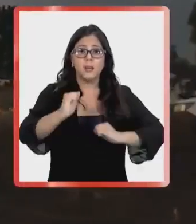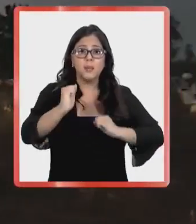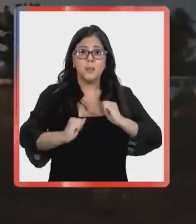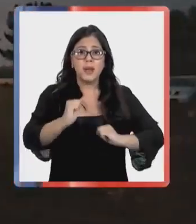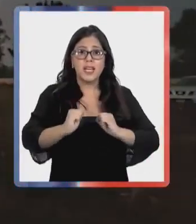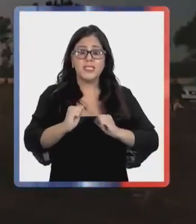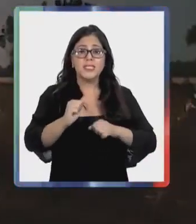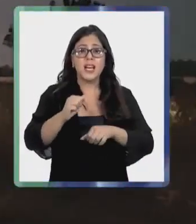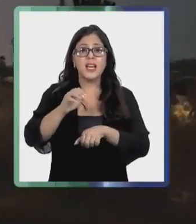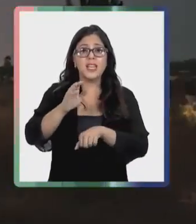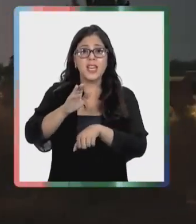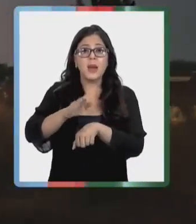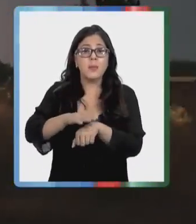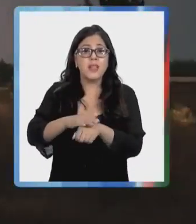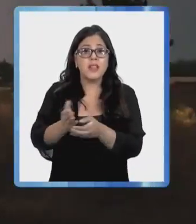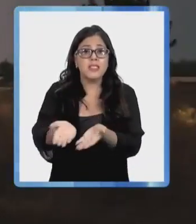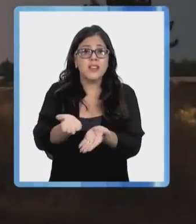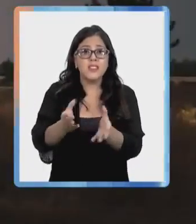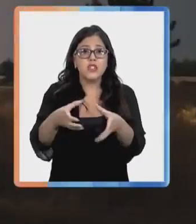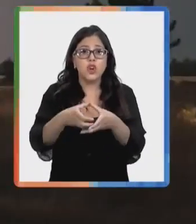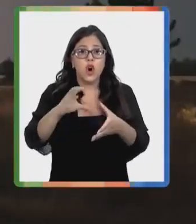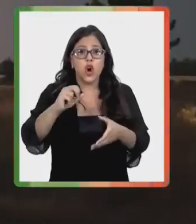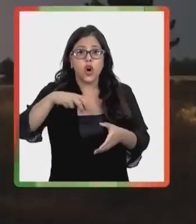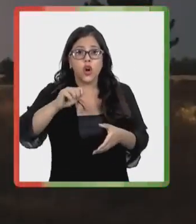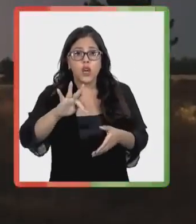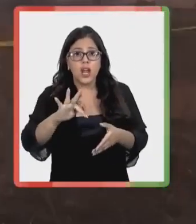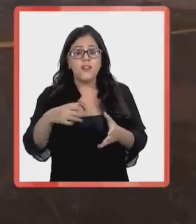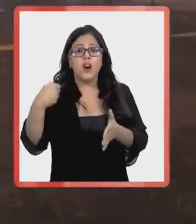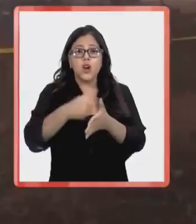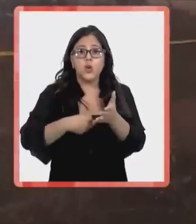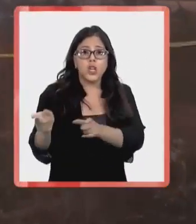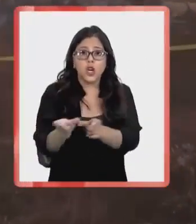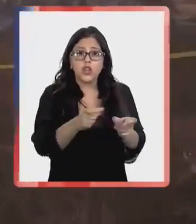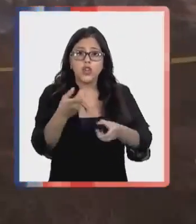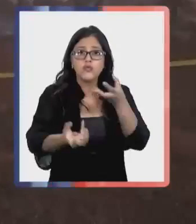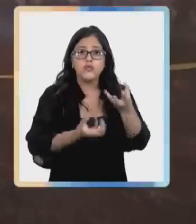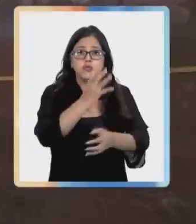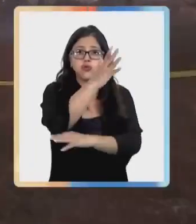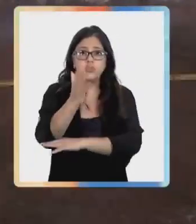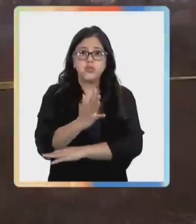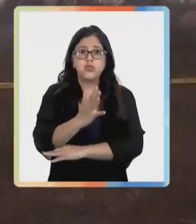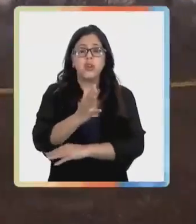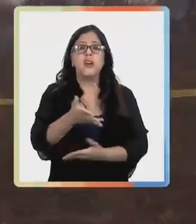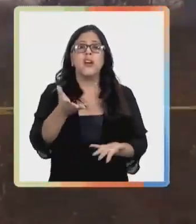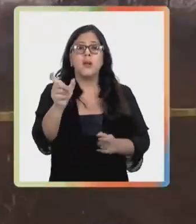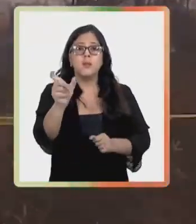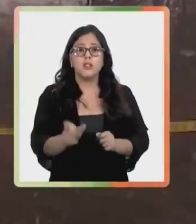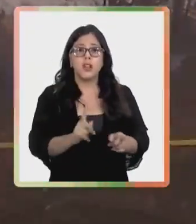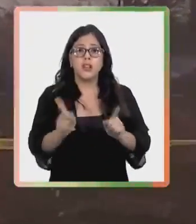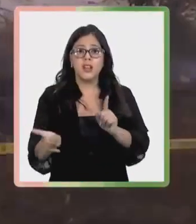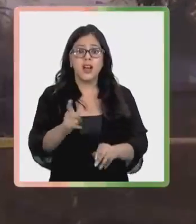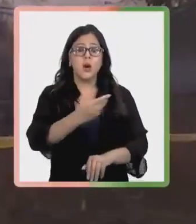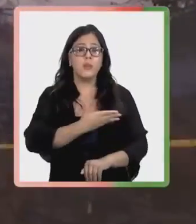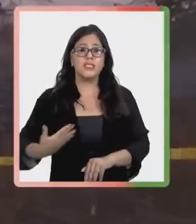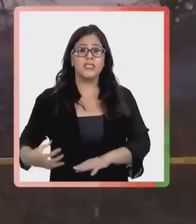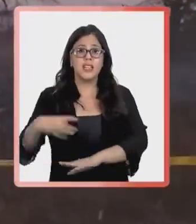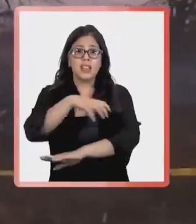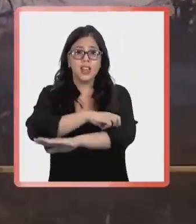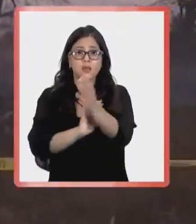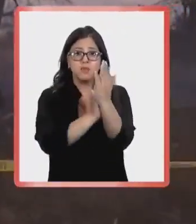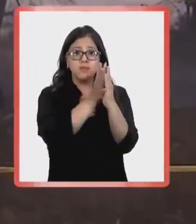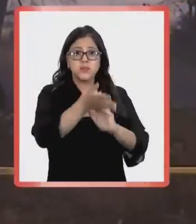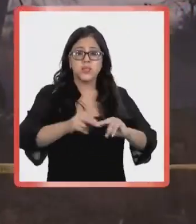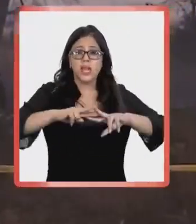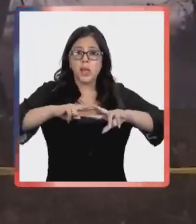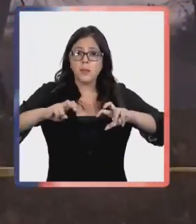Aviación que le presta servicios a CONAF en el combate contra los incendios forestales. El delegado presidencial de la Araucanía dijo que